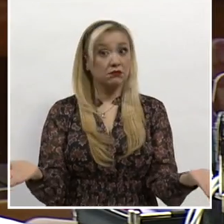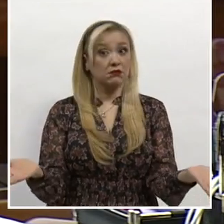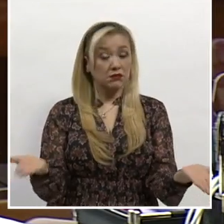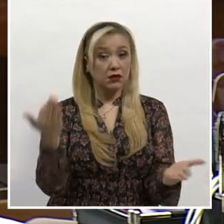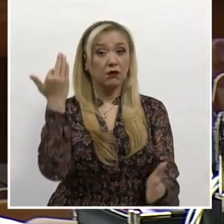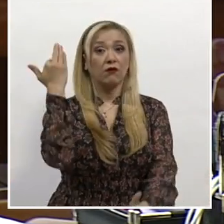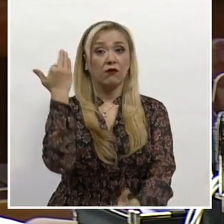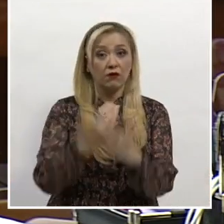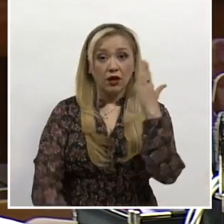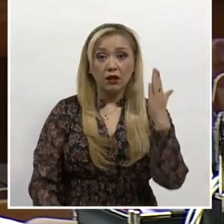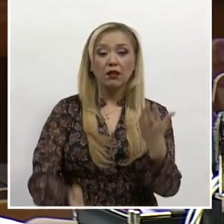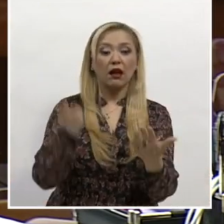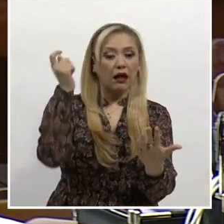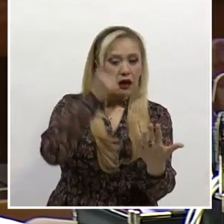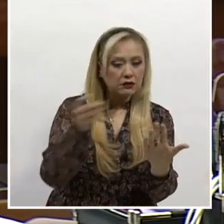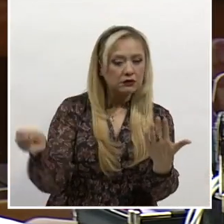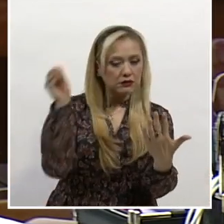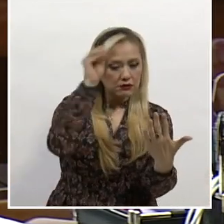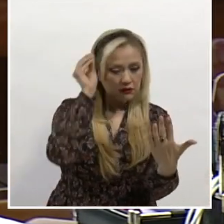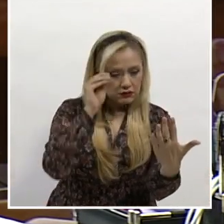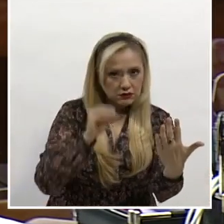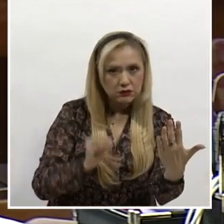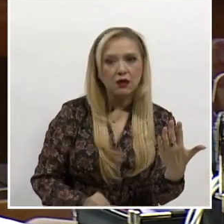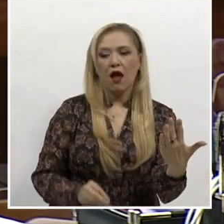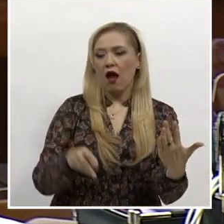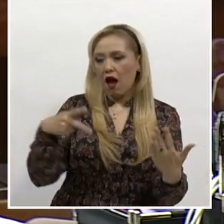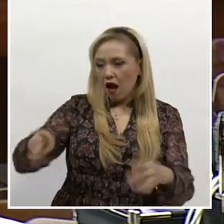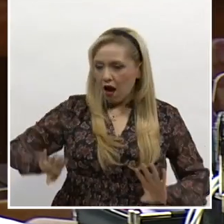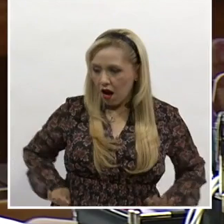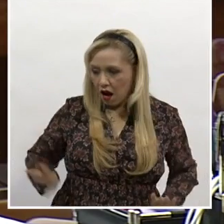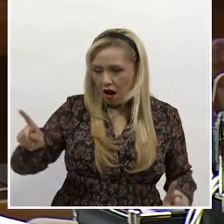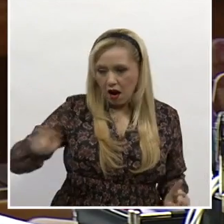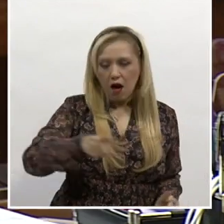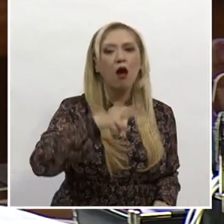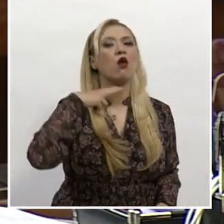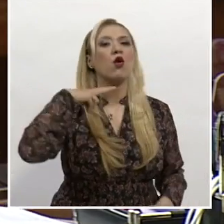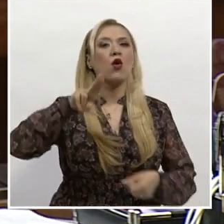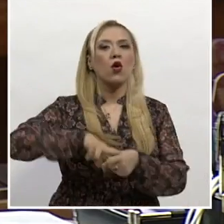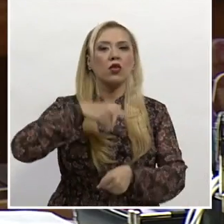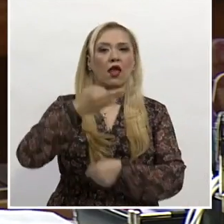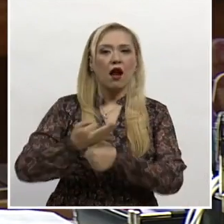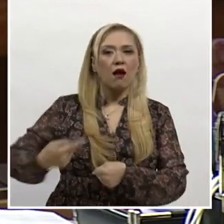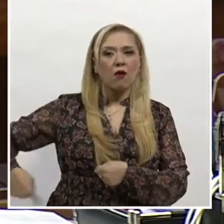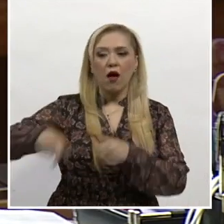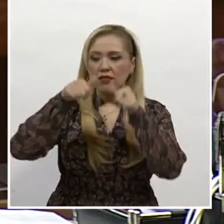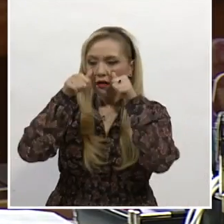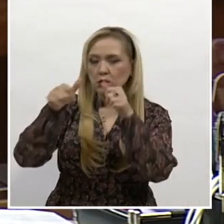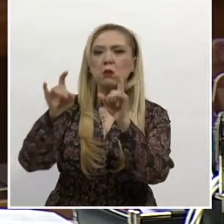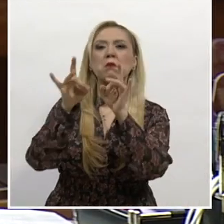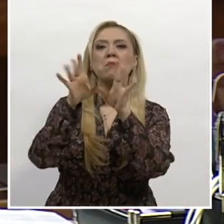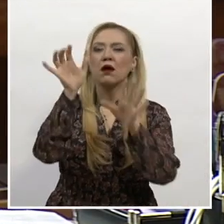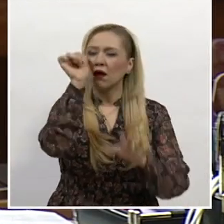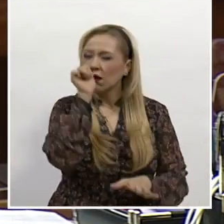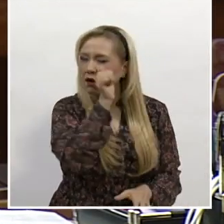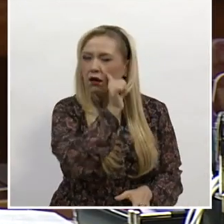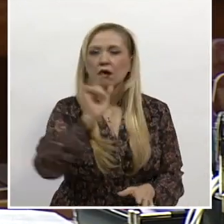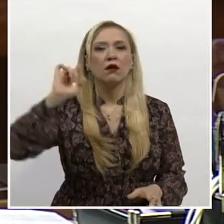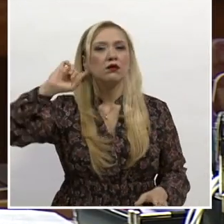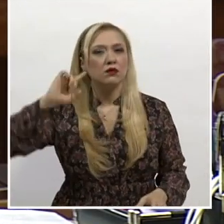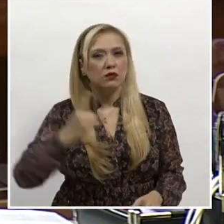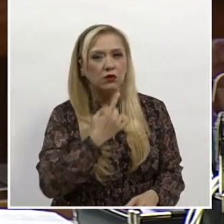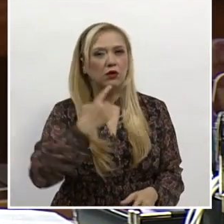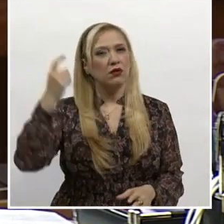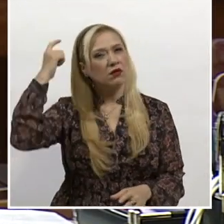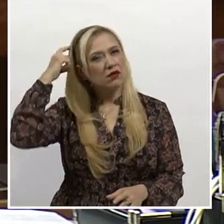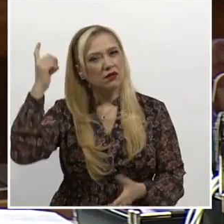y de instrumentos que deben tomar en cuenta los notarios públicos y su personal para atender a este sector de la población